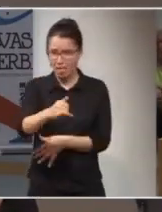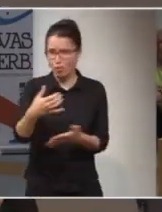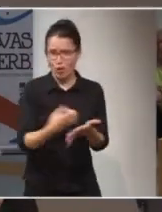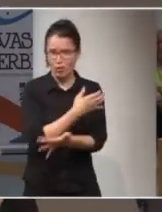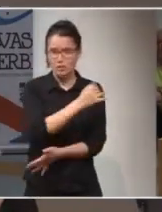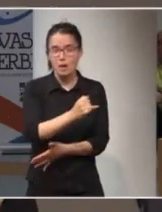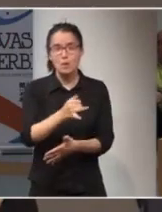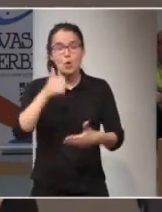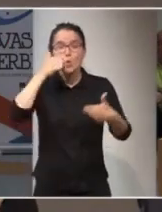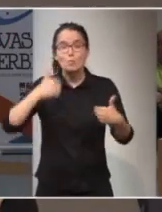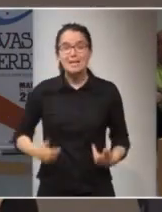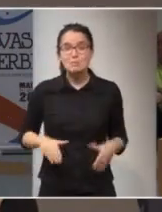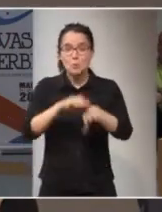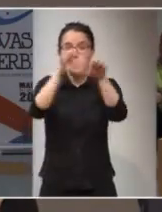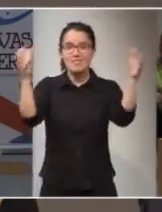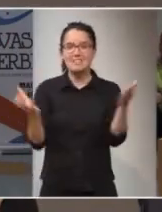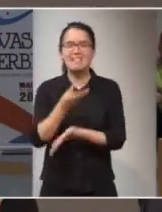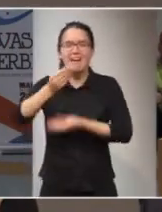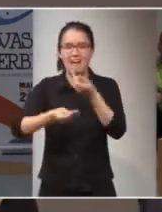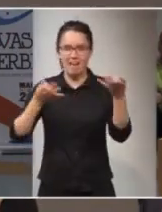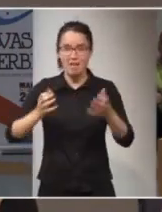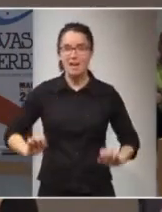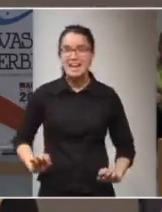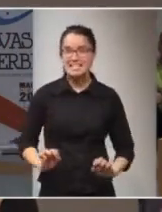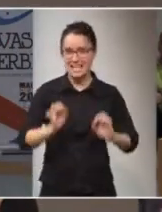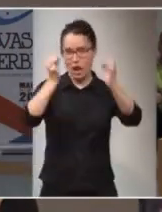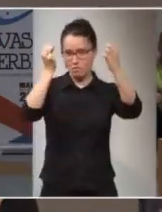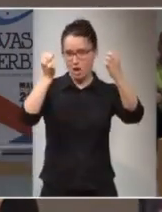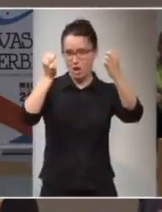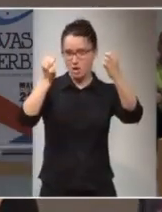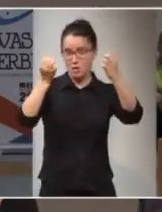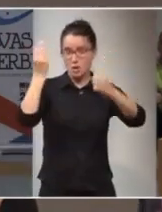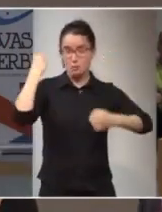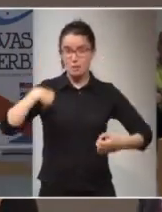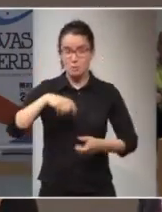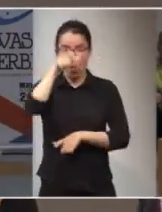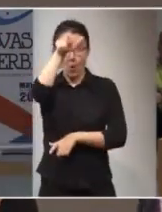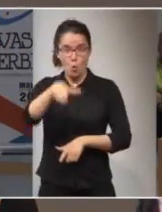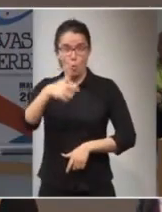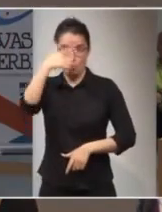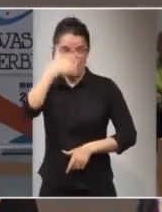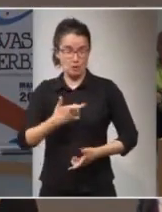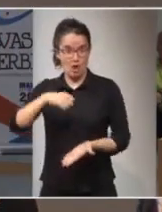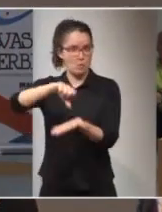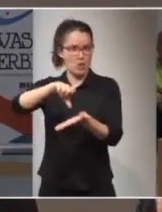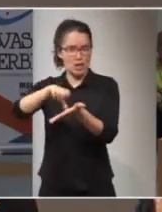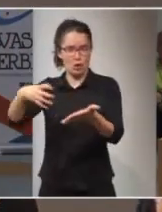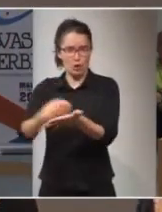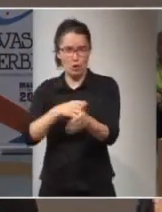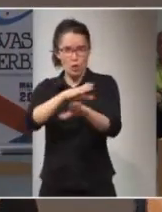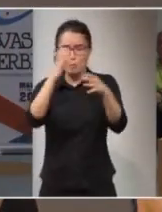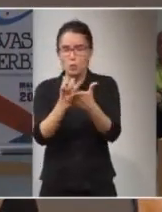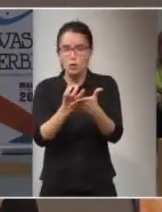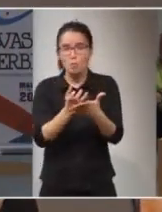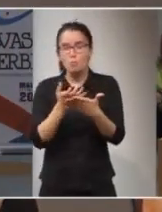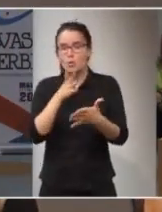de ahí que el humanismo universalista rescata ese sentido antropocéntrico que deben tener nuestras sociedades, y ahí que de